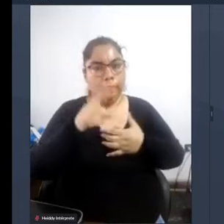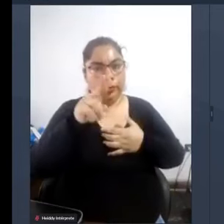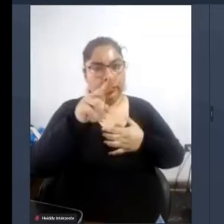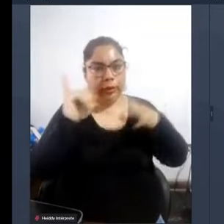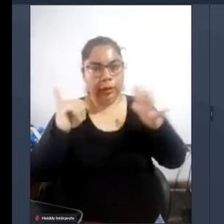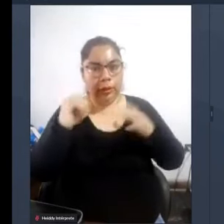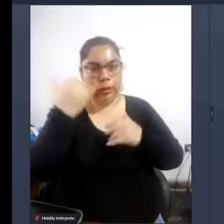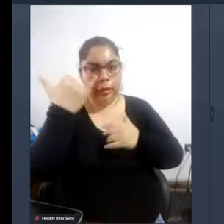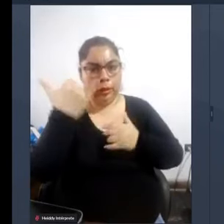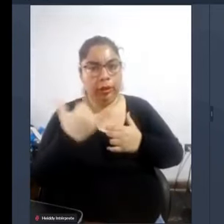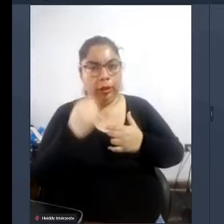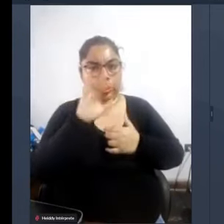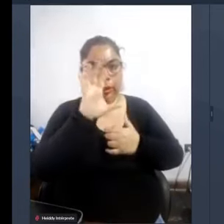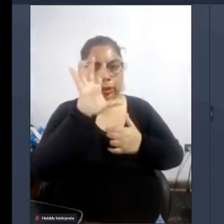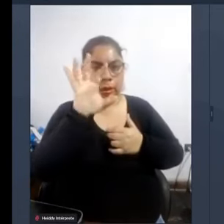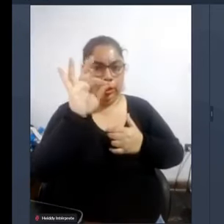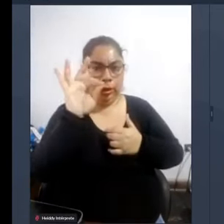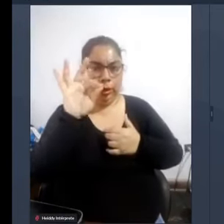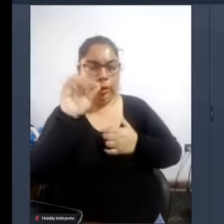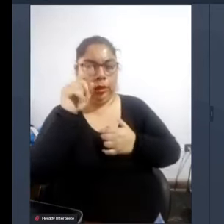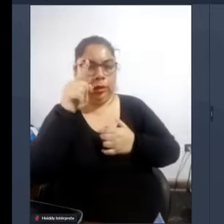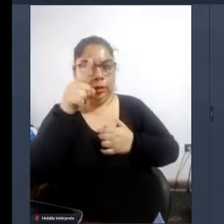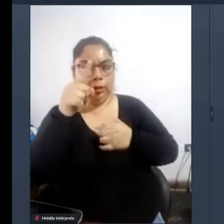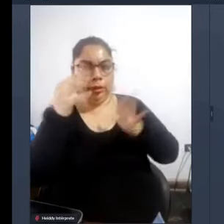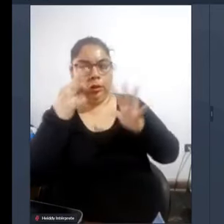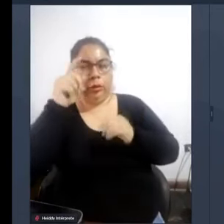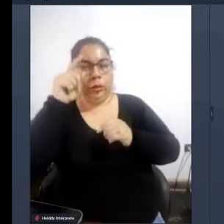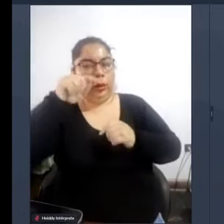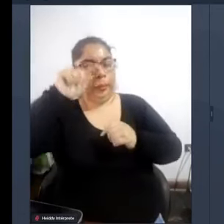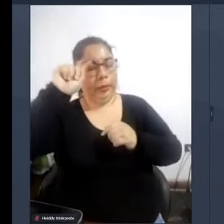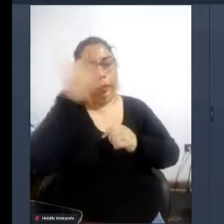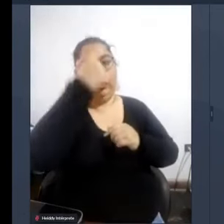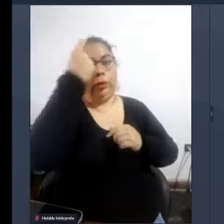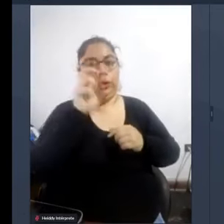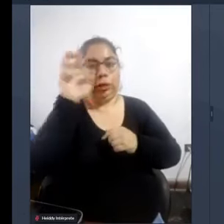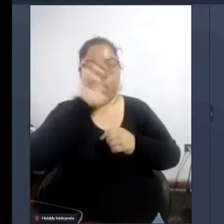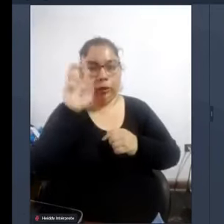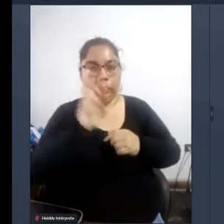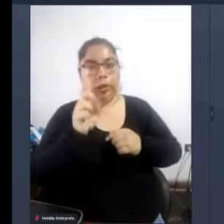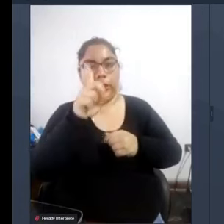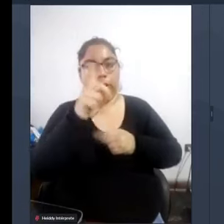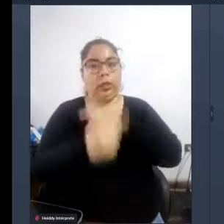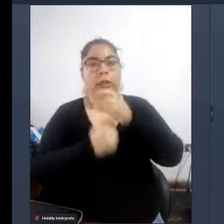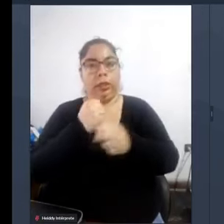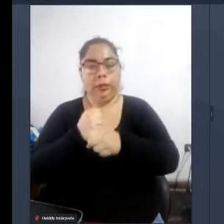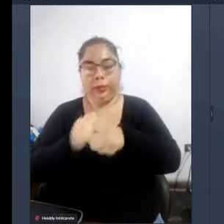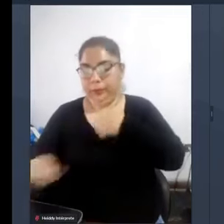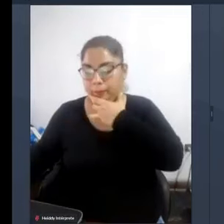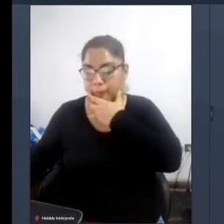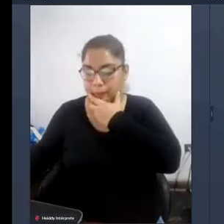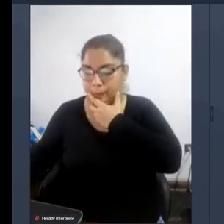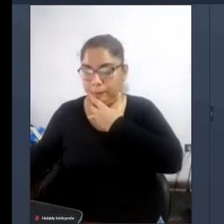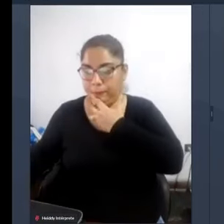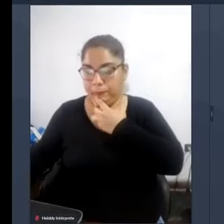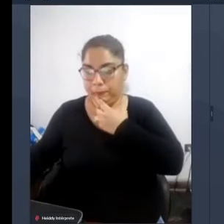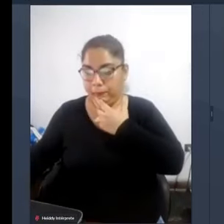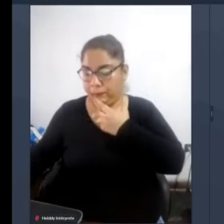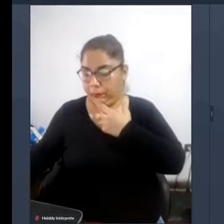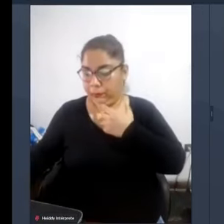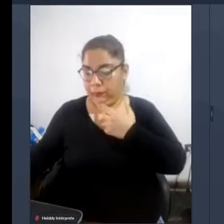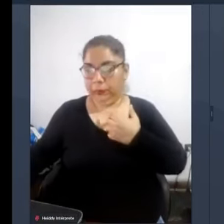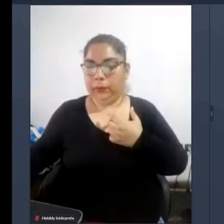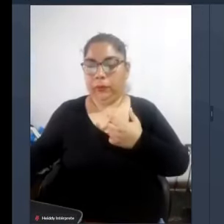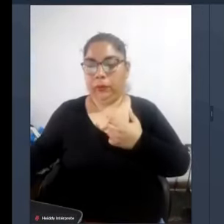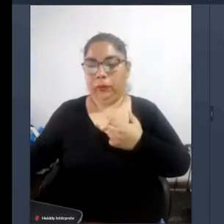518 millones de dólares anuales no es una cifra que haya que que